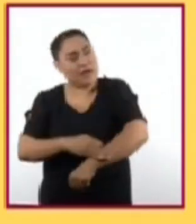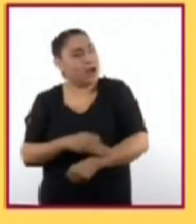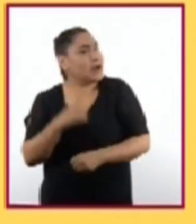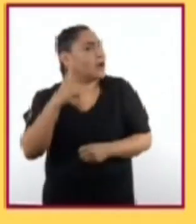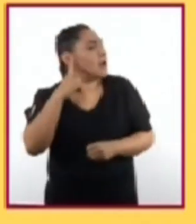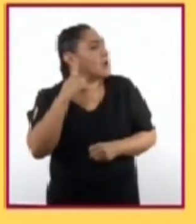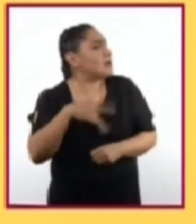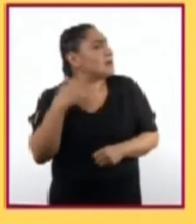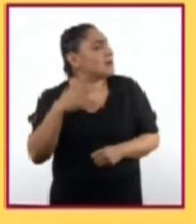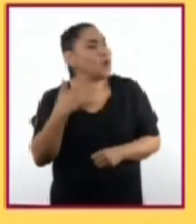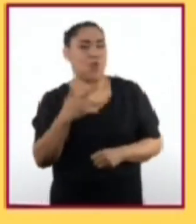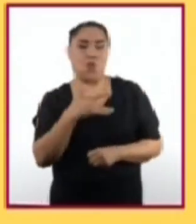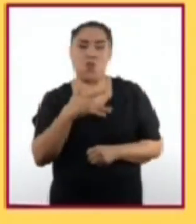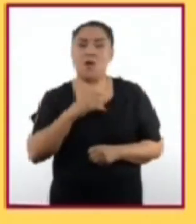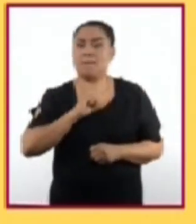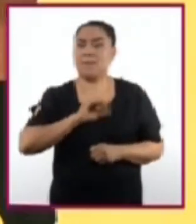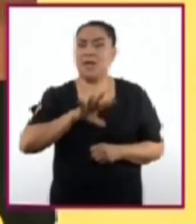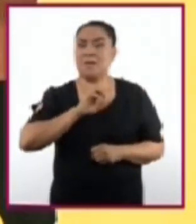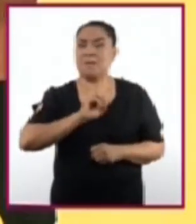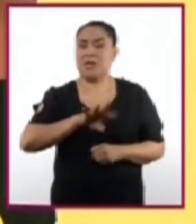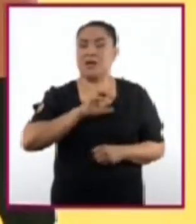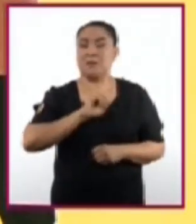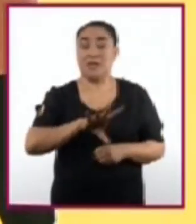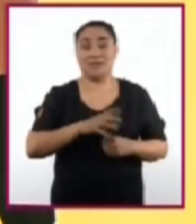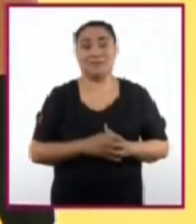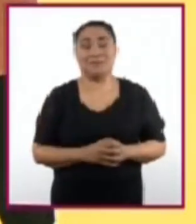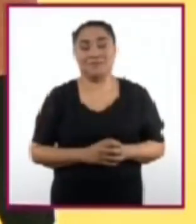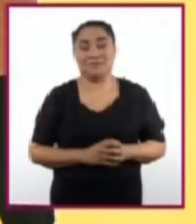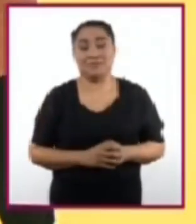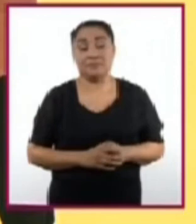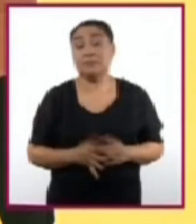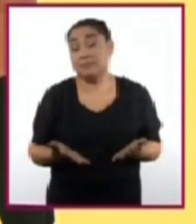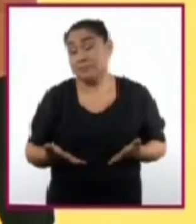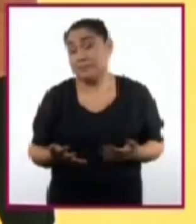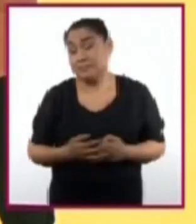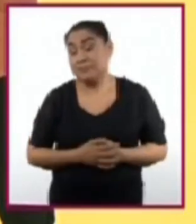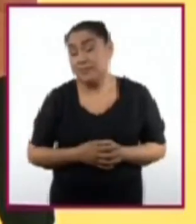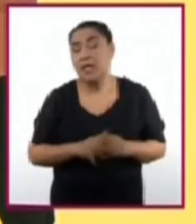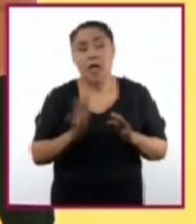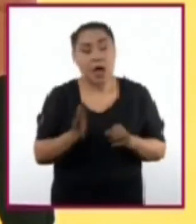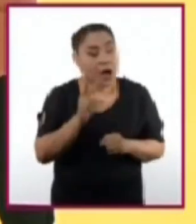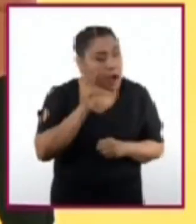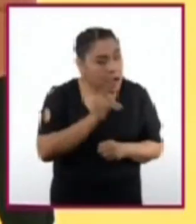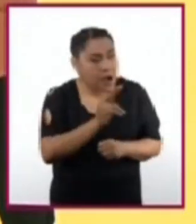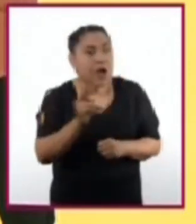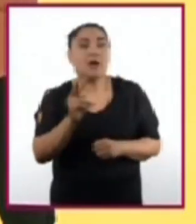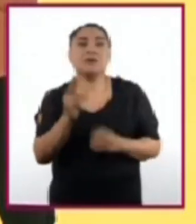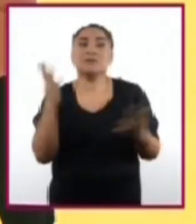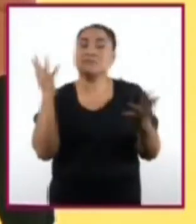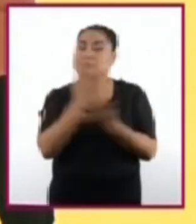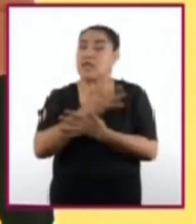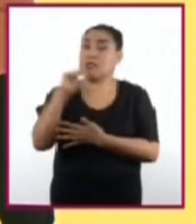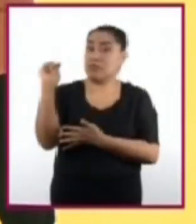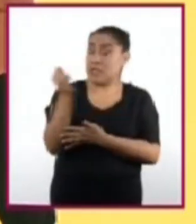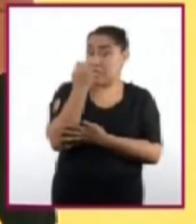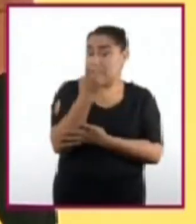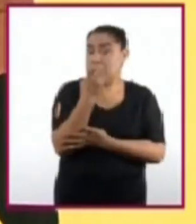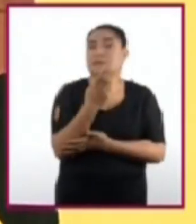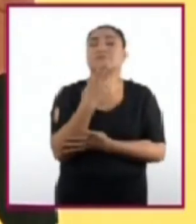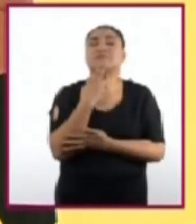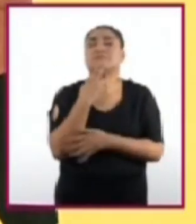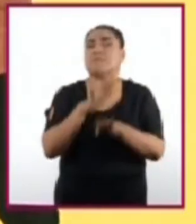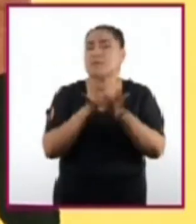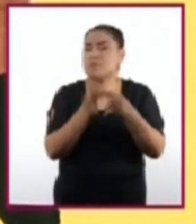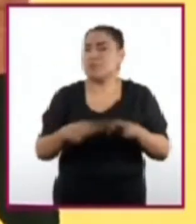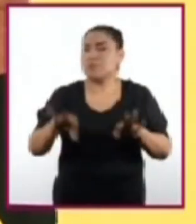escucharán los latidos de su corazón. El ejercicio nos ha permitido comprobar cómo una tecnología atiende a un principio básico